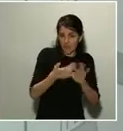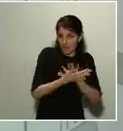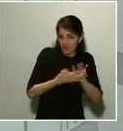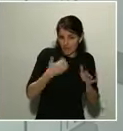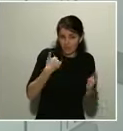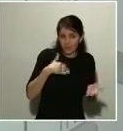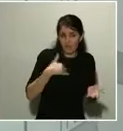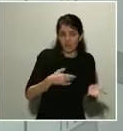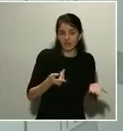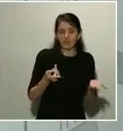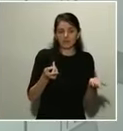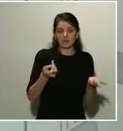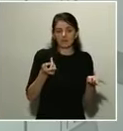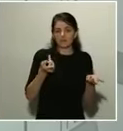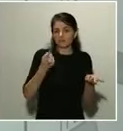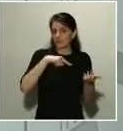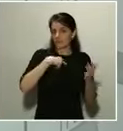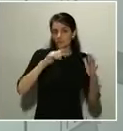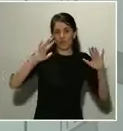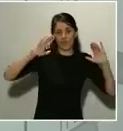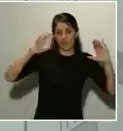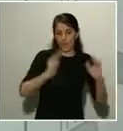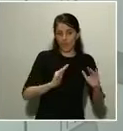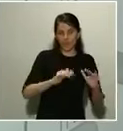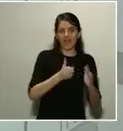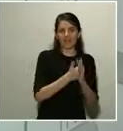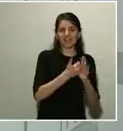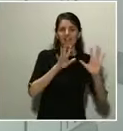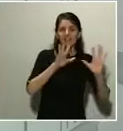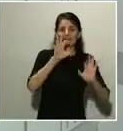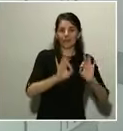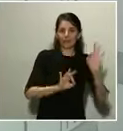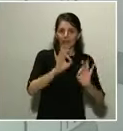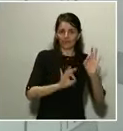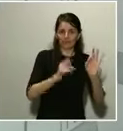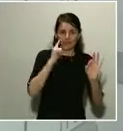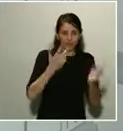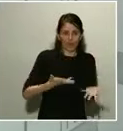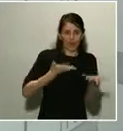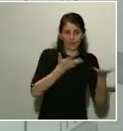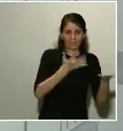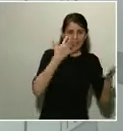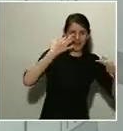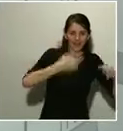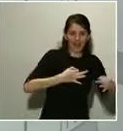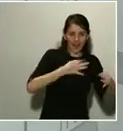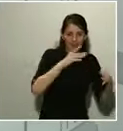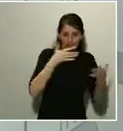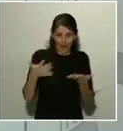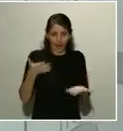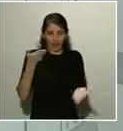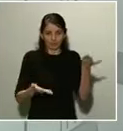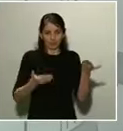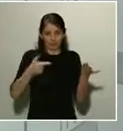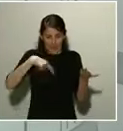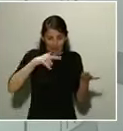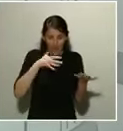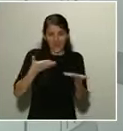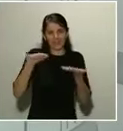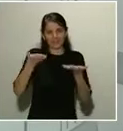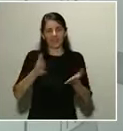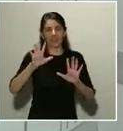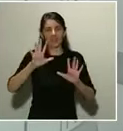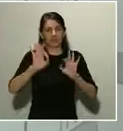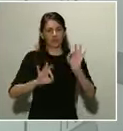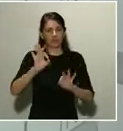prácticamente a un 10% la oferta real y en materia aeroportuaria ya he comentado incluso las restricciones de